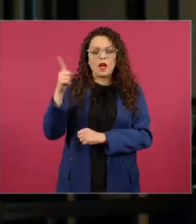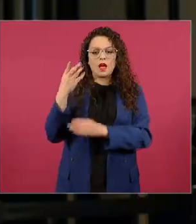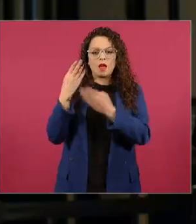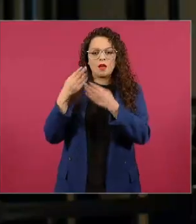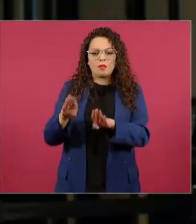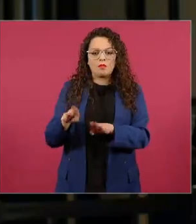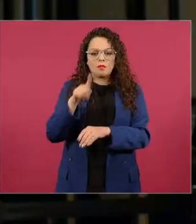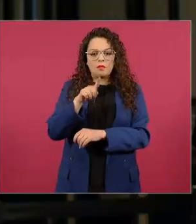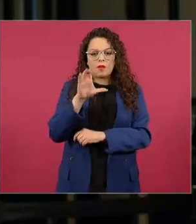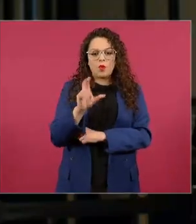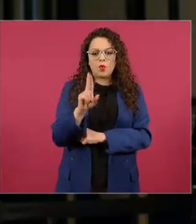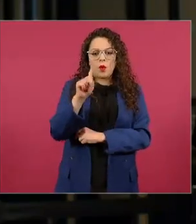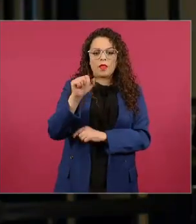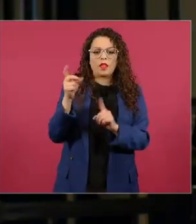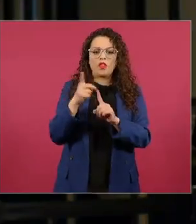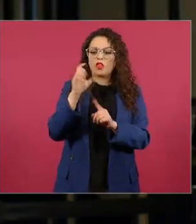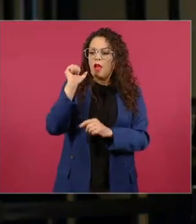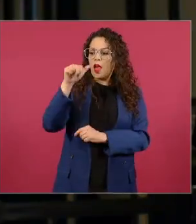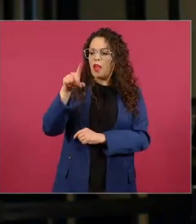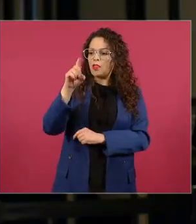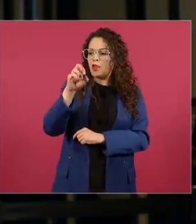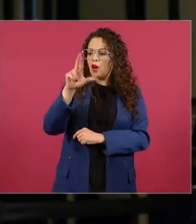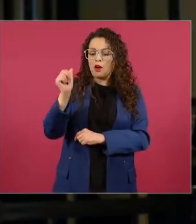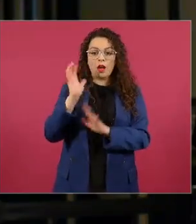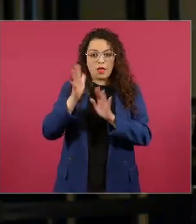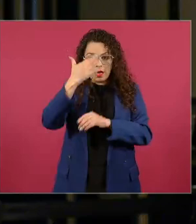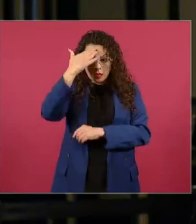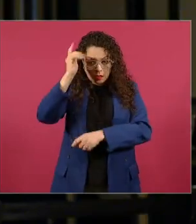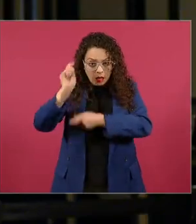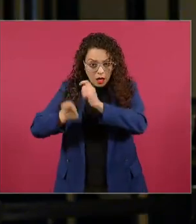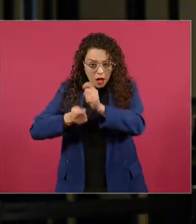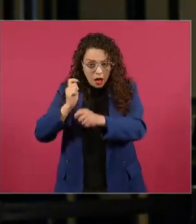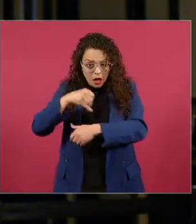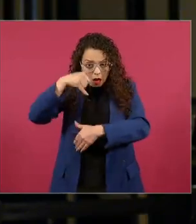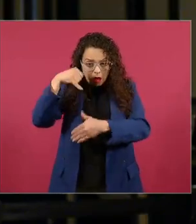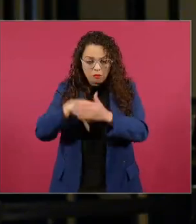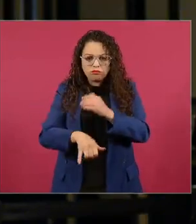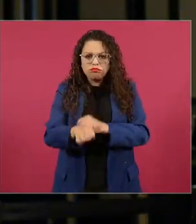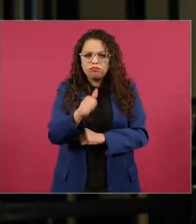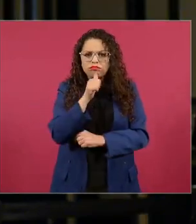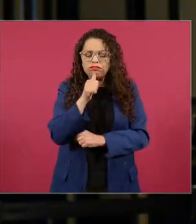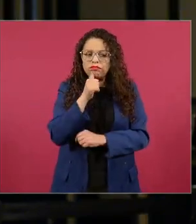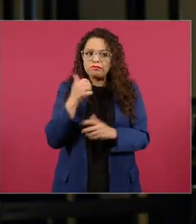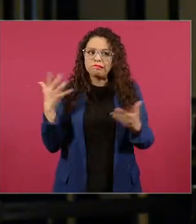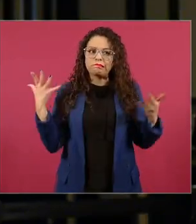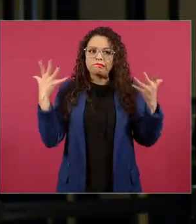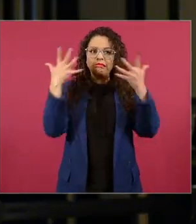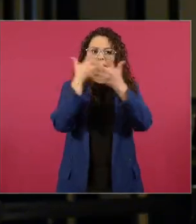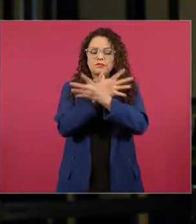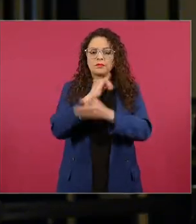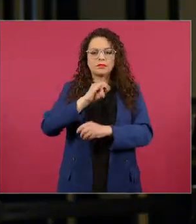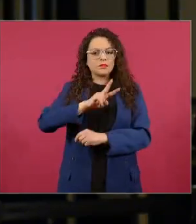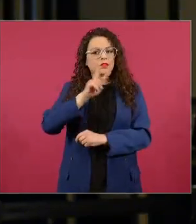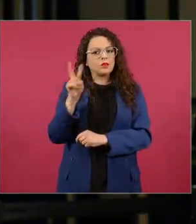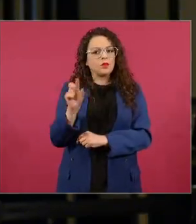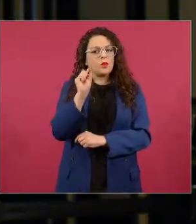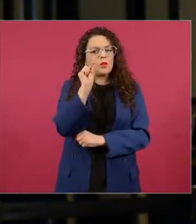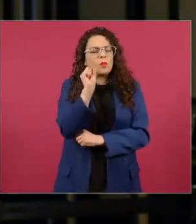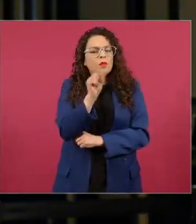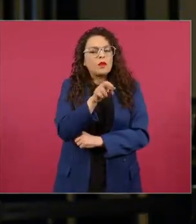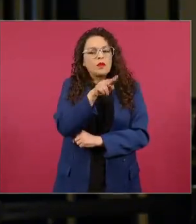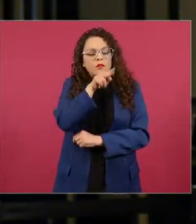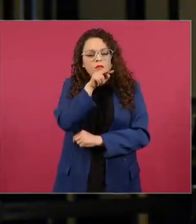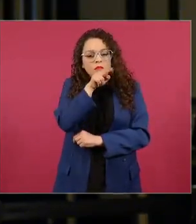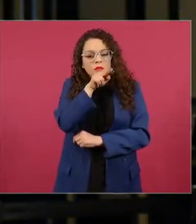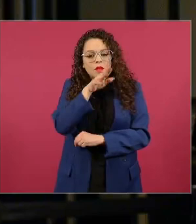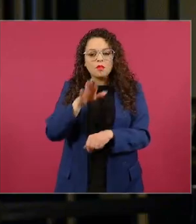aclarado correctamente y bueno sí que preocupa ahora sí que este tipo de personajes que ya dábamos por